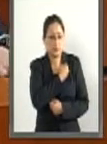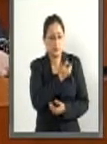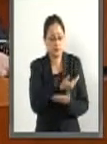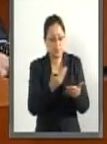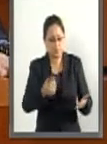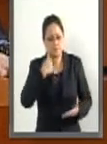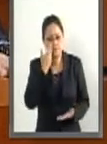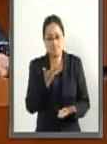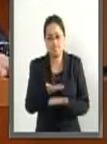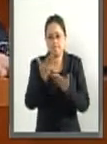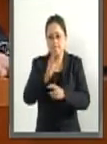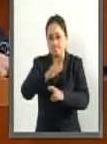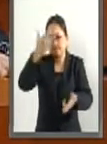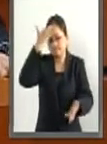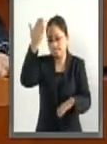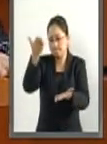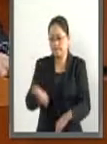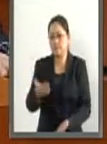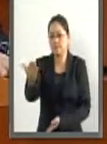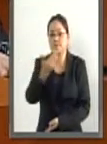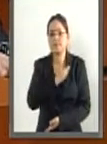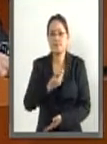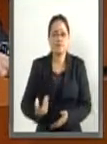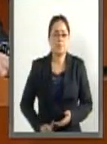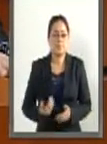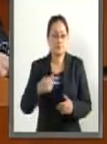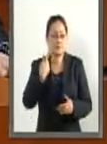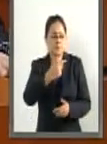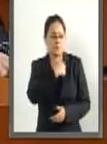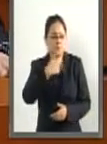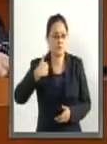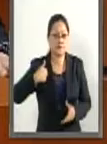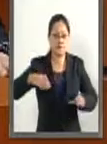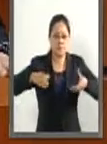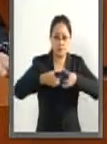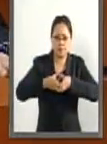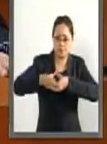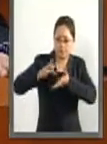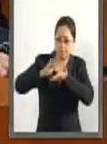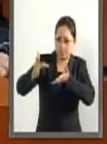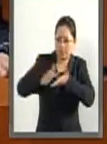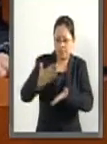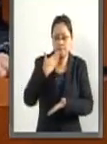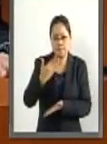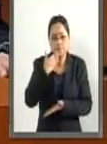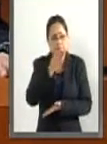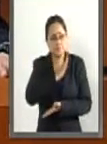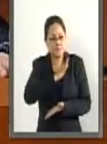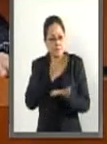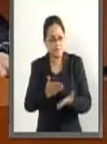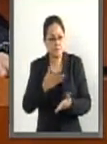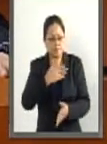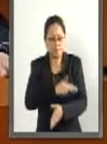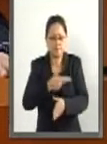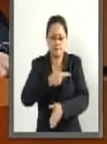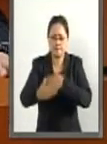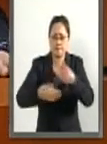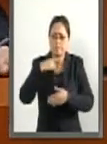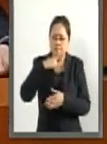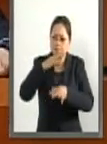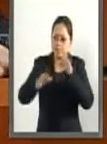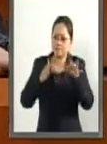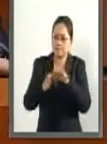hacer un reconocimiento, a su presidente y a todos los integrantes, ha realizado un trabajo eficiente y siendo